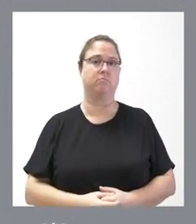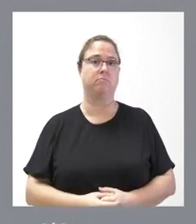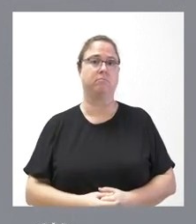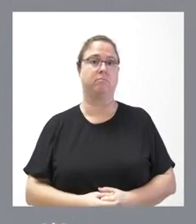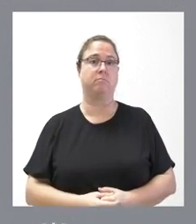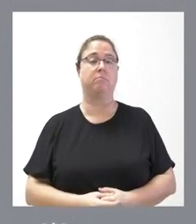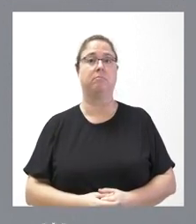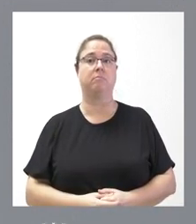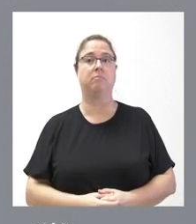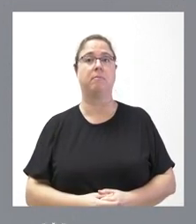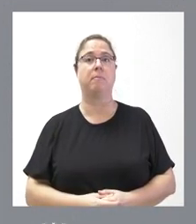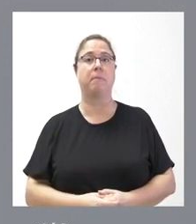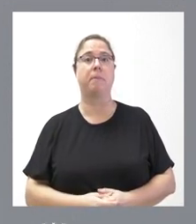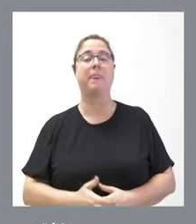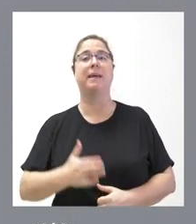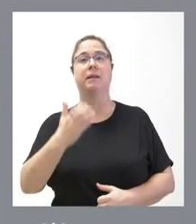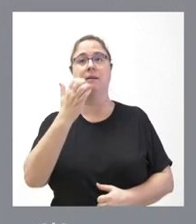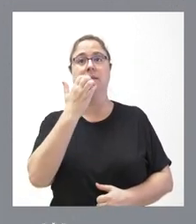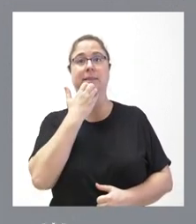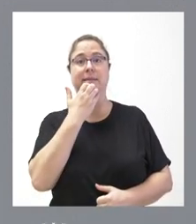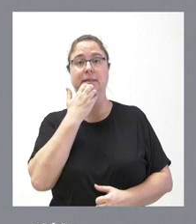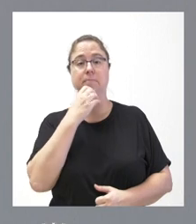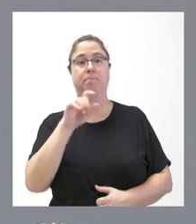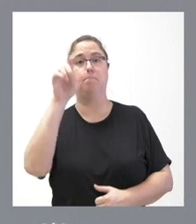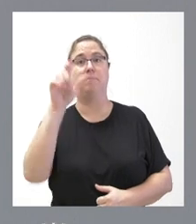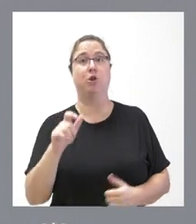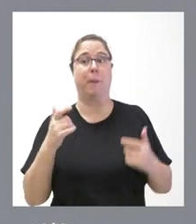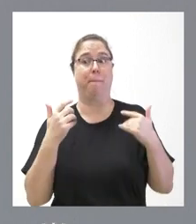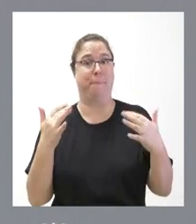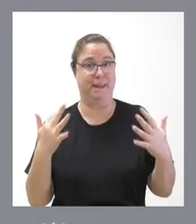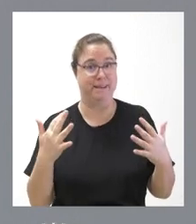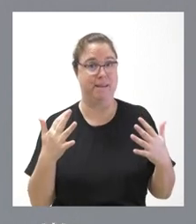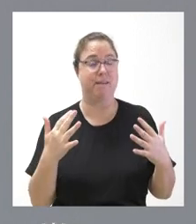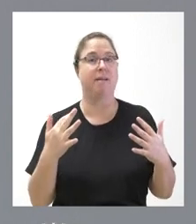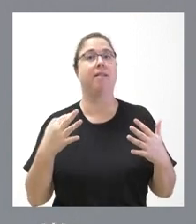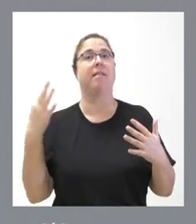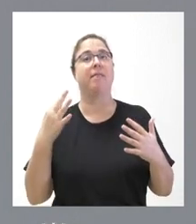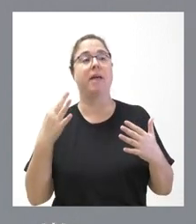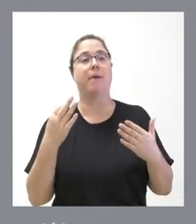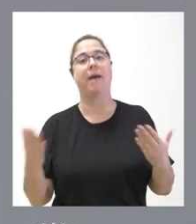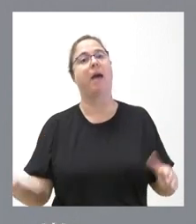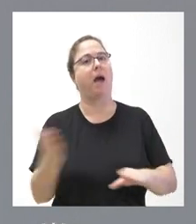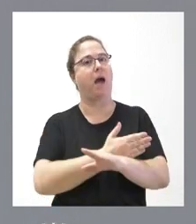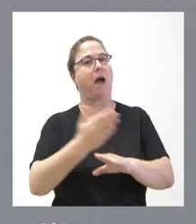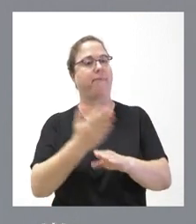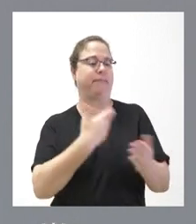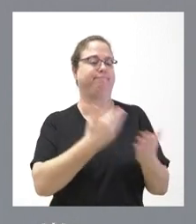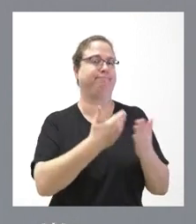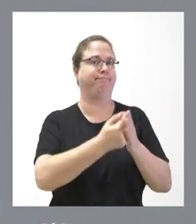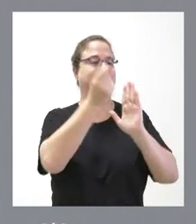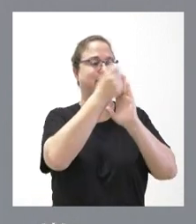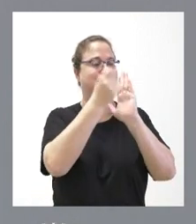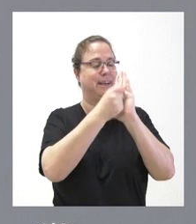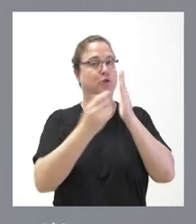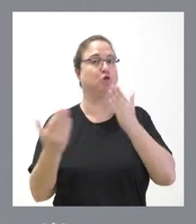por tanto si alguien tiene prisa o celeridad pues cuanto antes se acrediten todos y cada